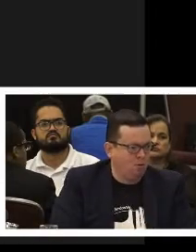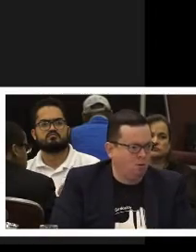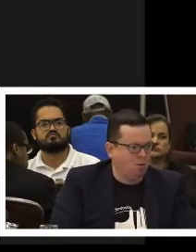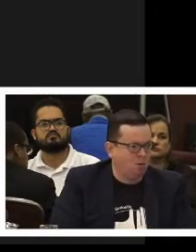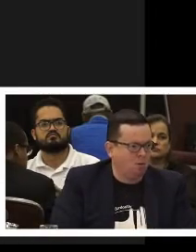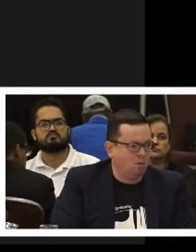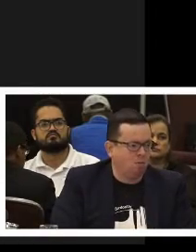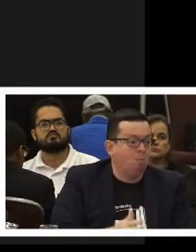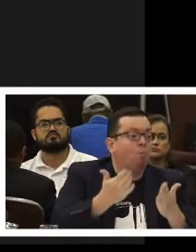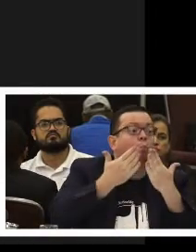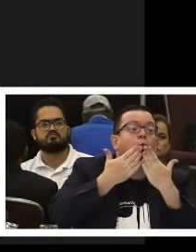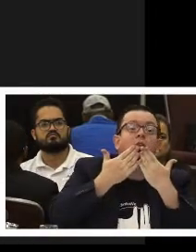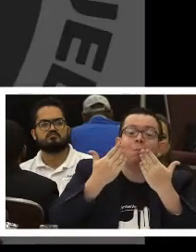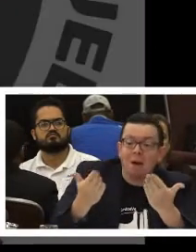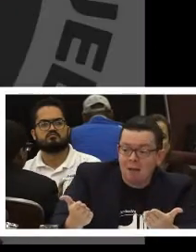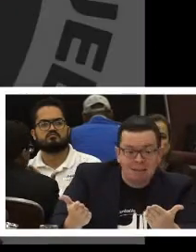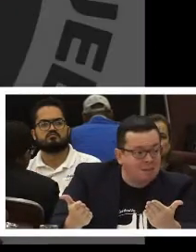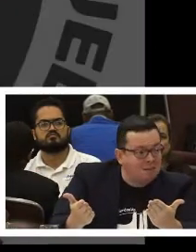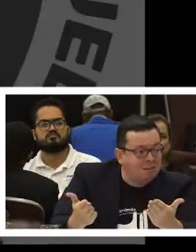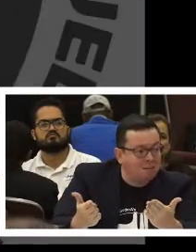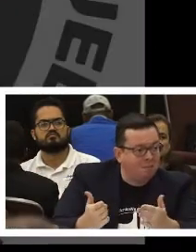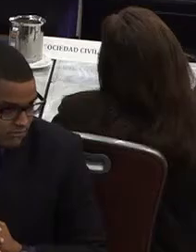A todas las personas. Muchas gracias.